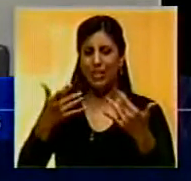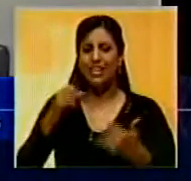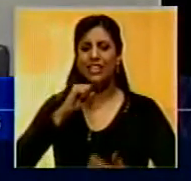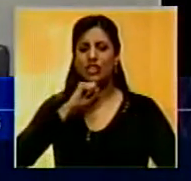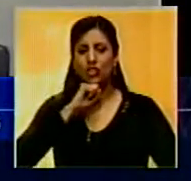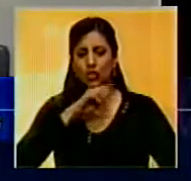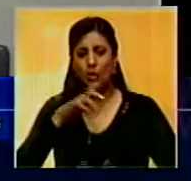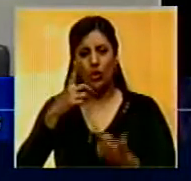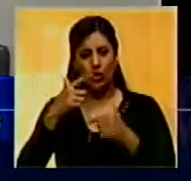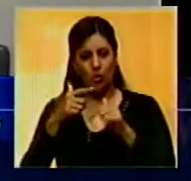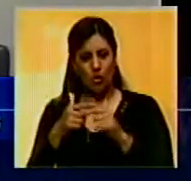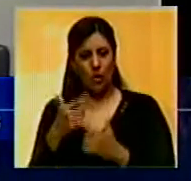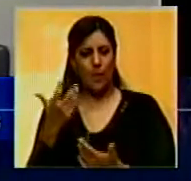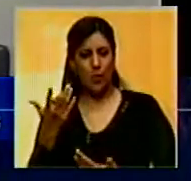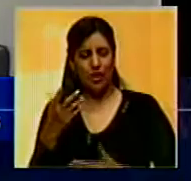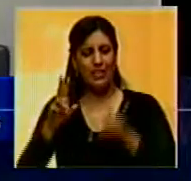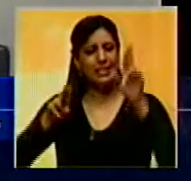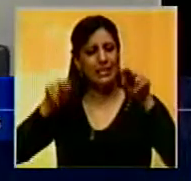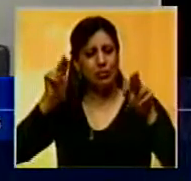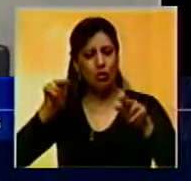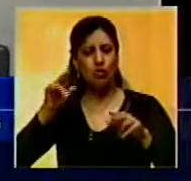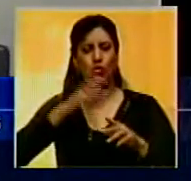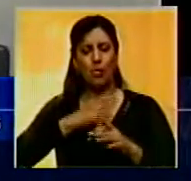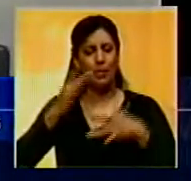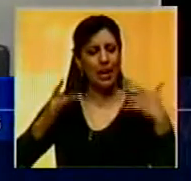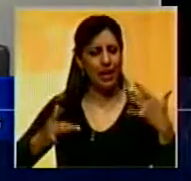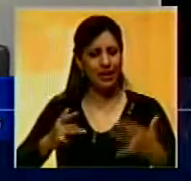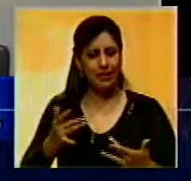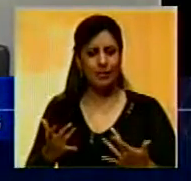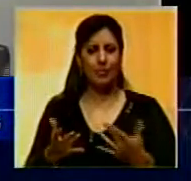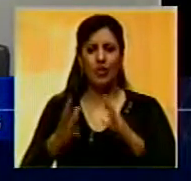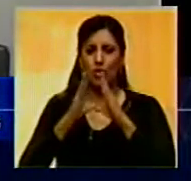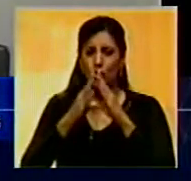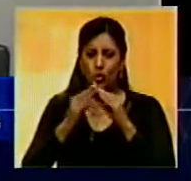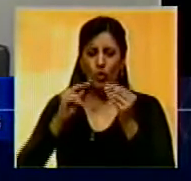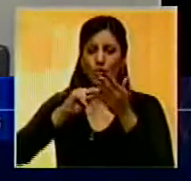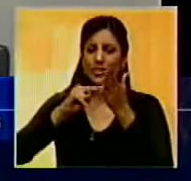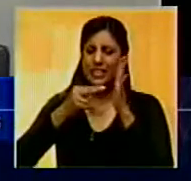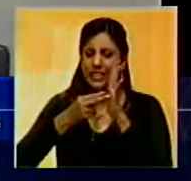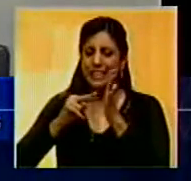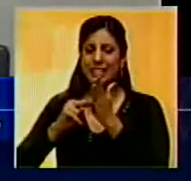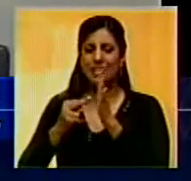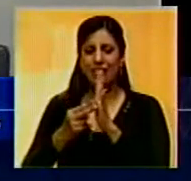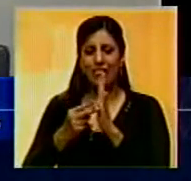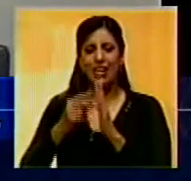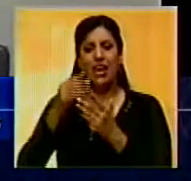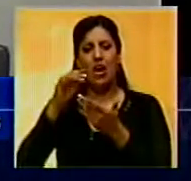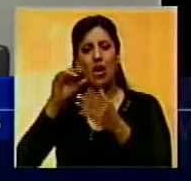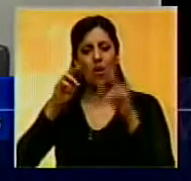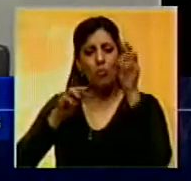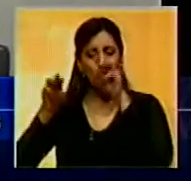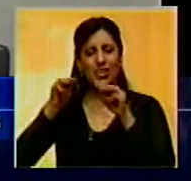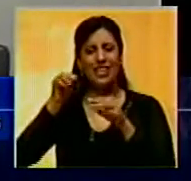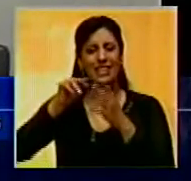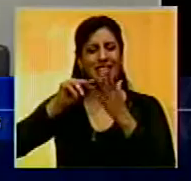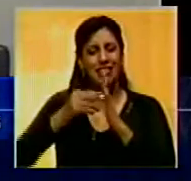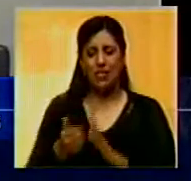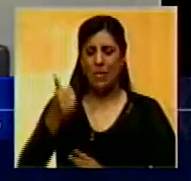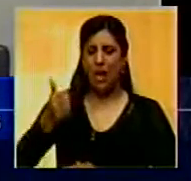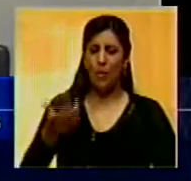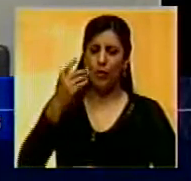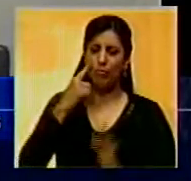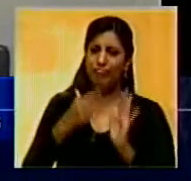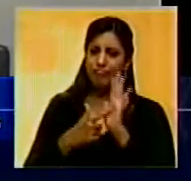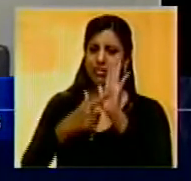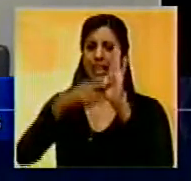del arte moderno, ¿no? Por las exposiciones, por sus actividades, por todo lo que significa el MoMA, pensamos que es el lugar más importante